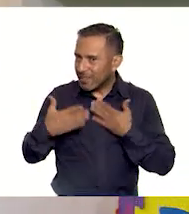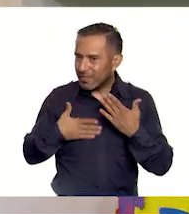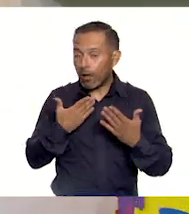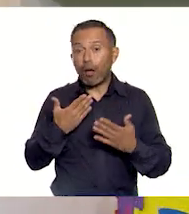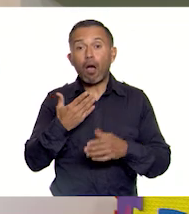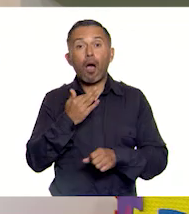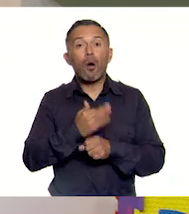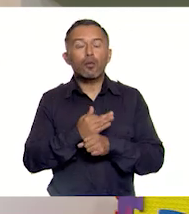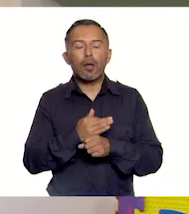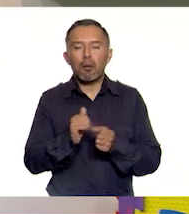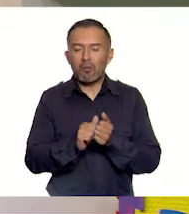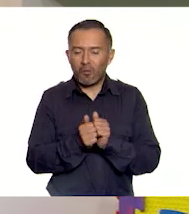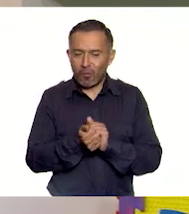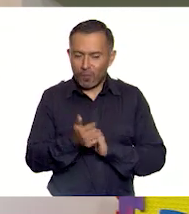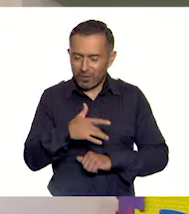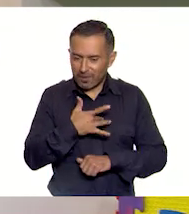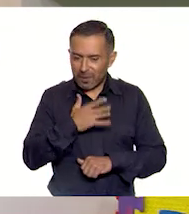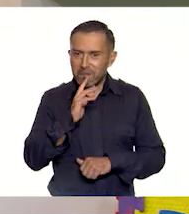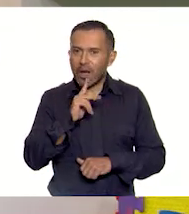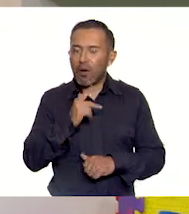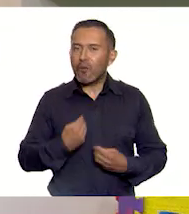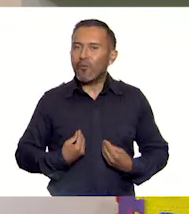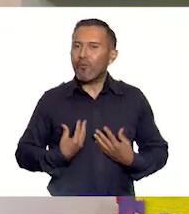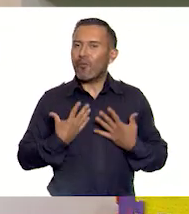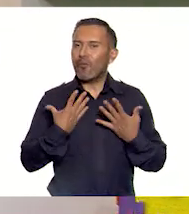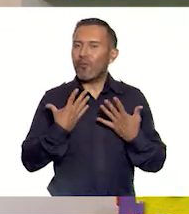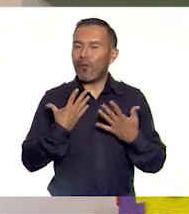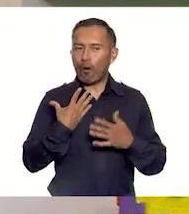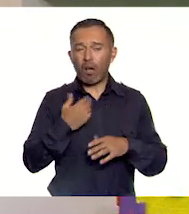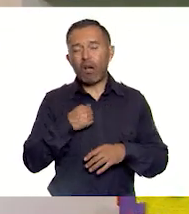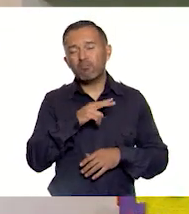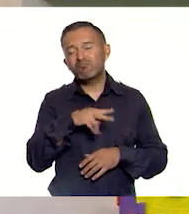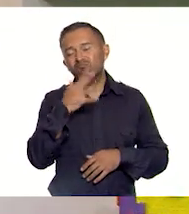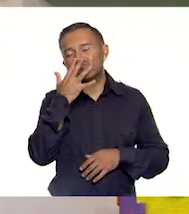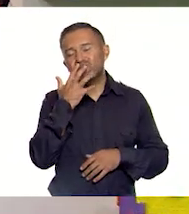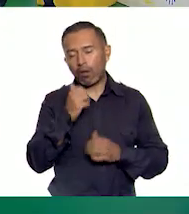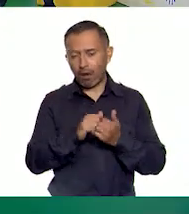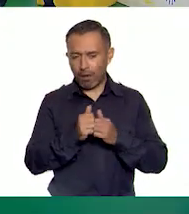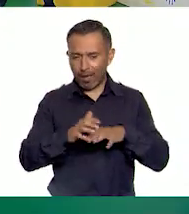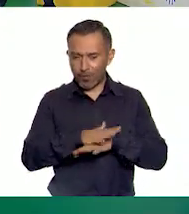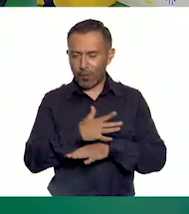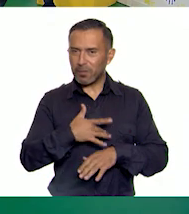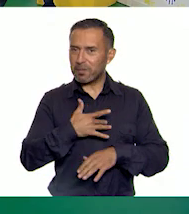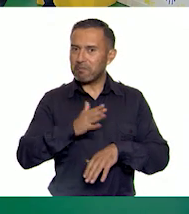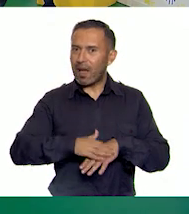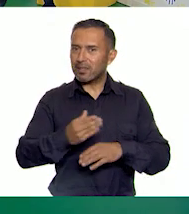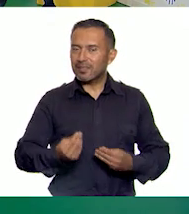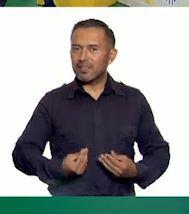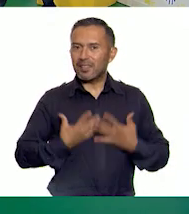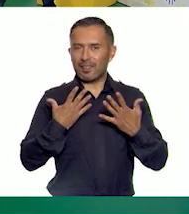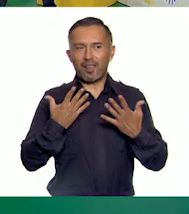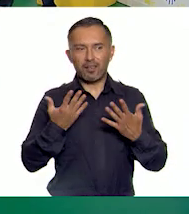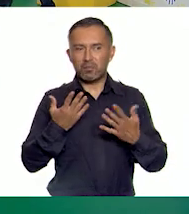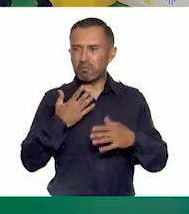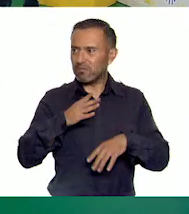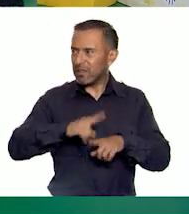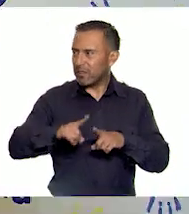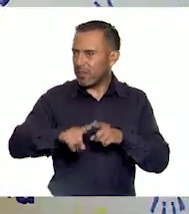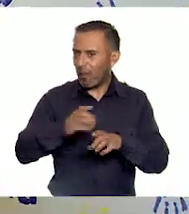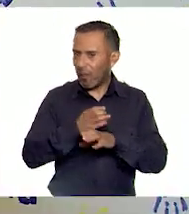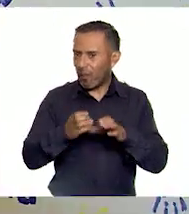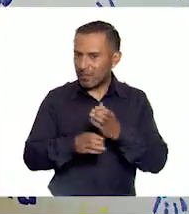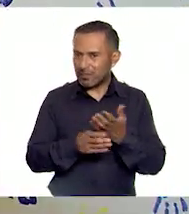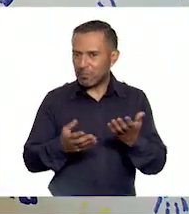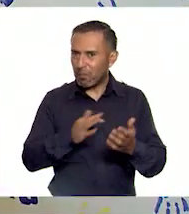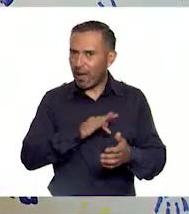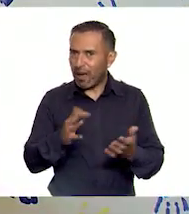de ánimo mejoró de como yo venía ahorita. Ya me siento con mucha más energía y con ganas de hacer muchas más cosas. Me alegro mucho que te